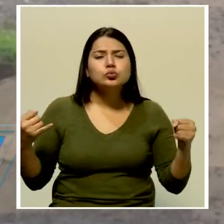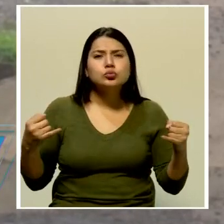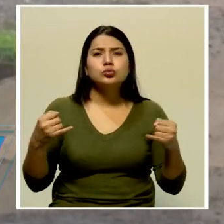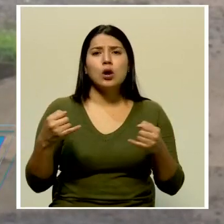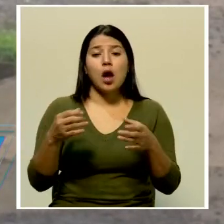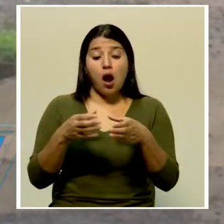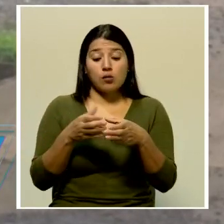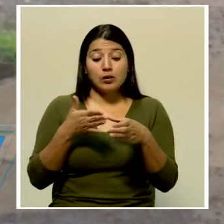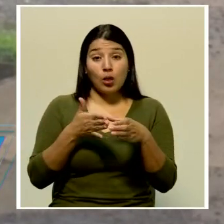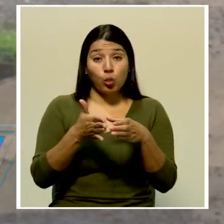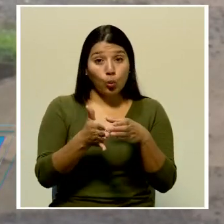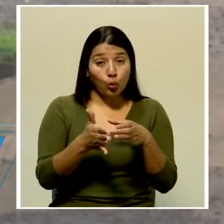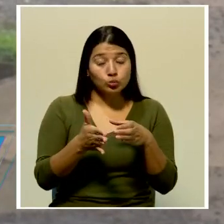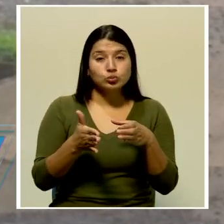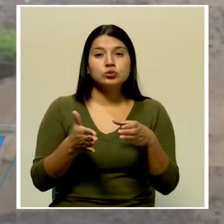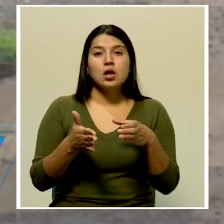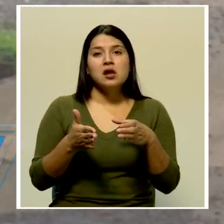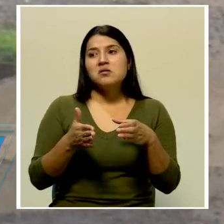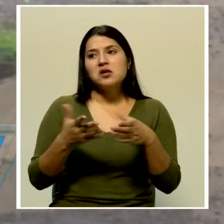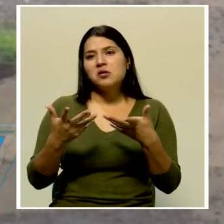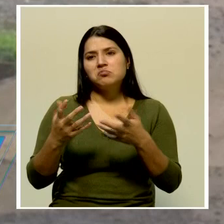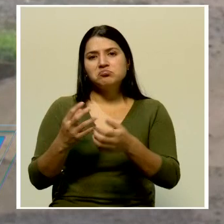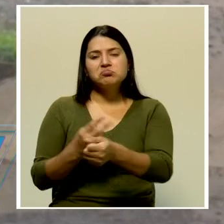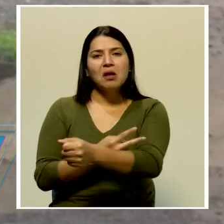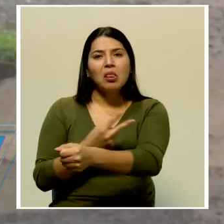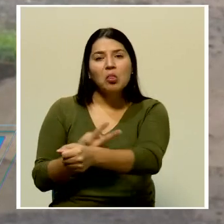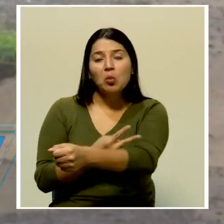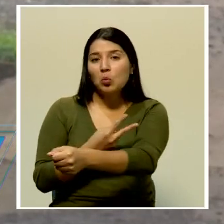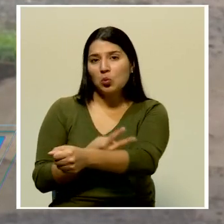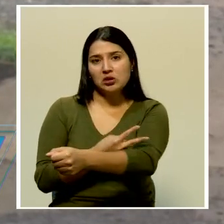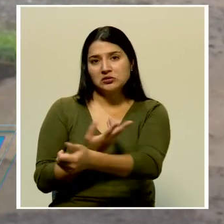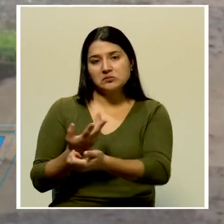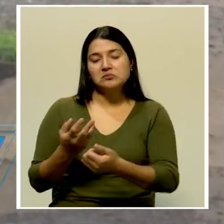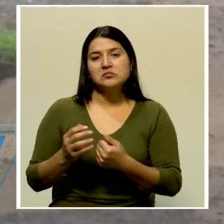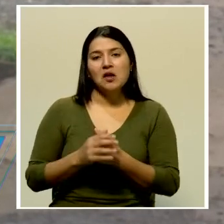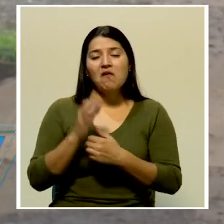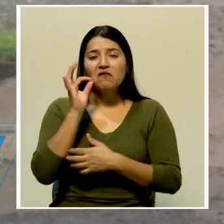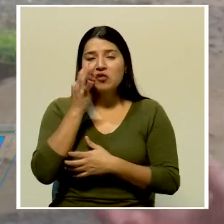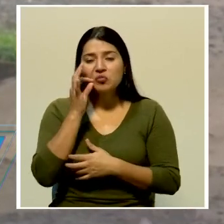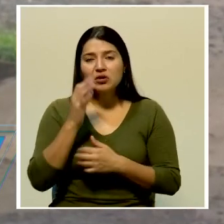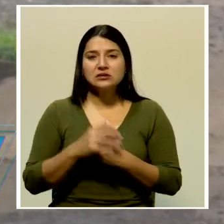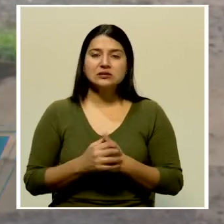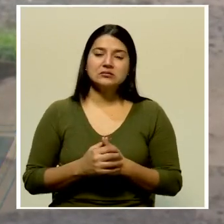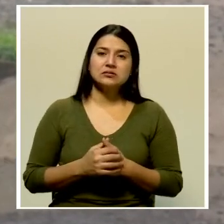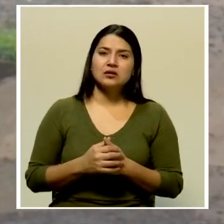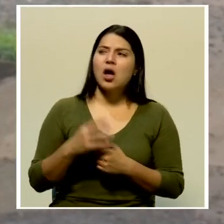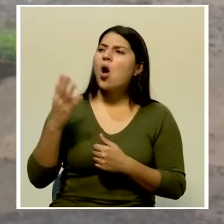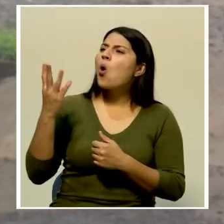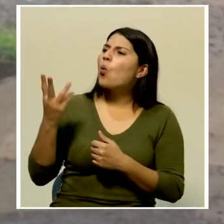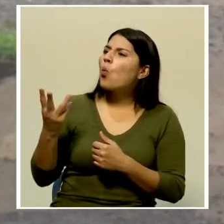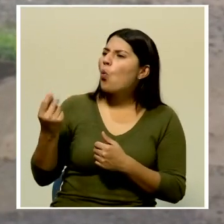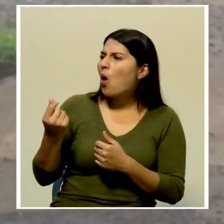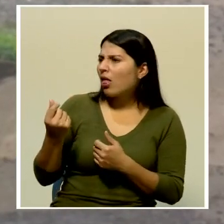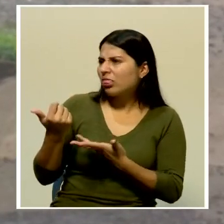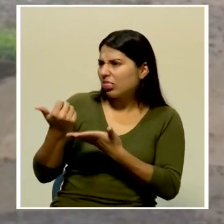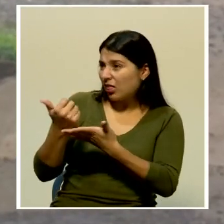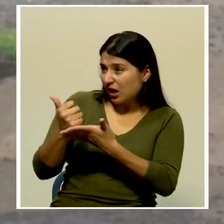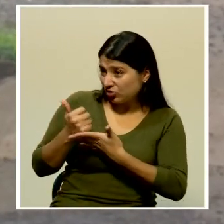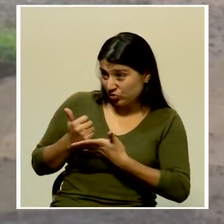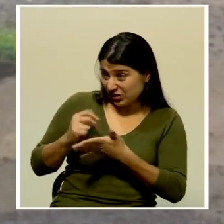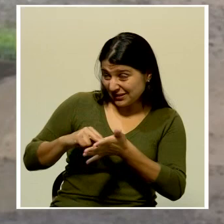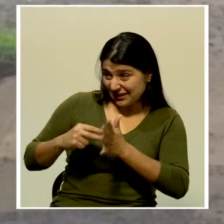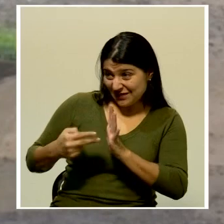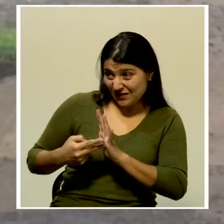atunes y legumbres, verduras, frutas. ¿Cuánta ayuda significa recibir estos paquetes?